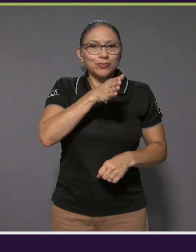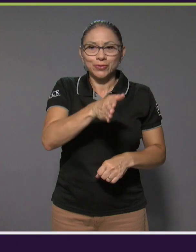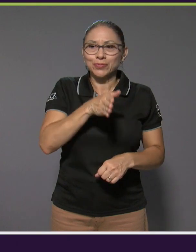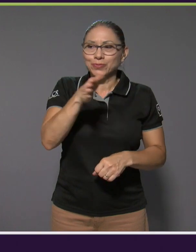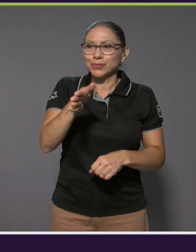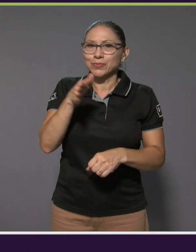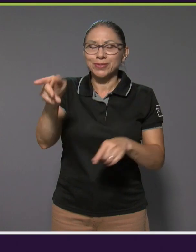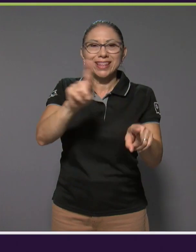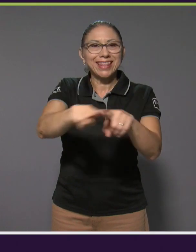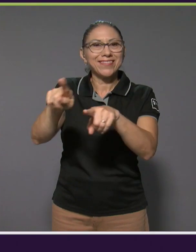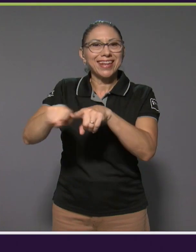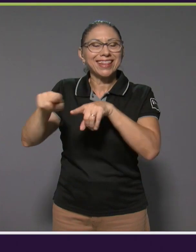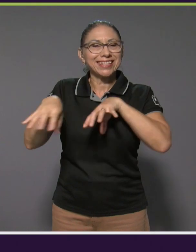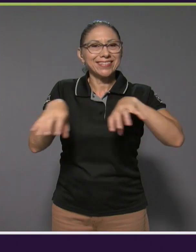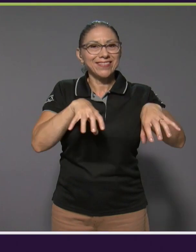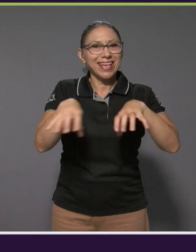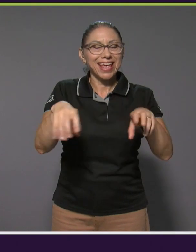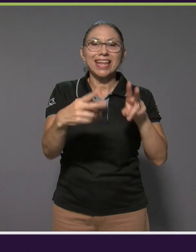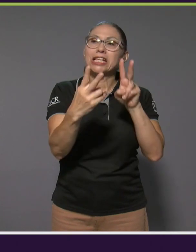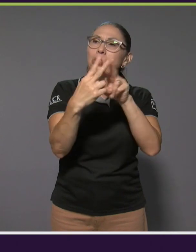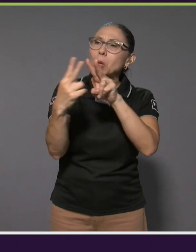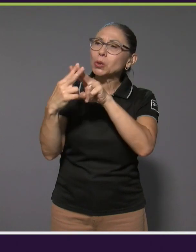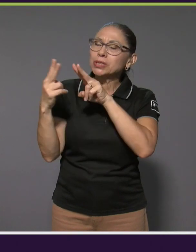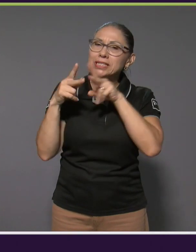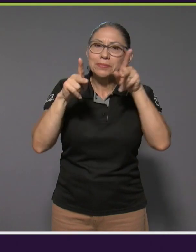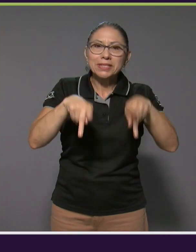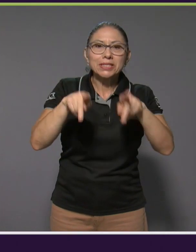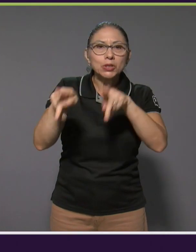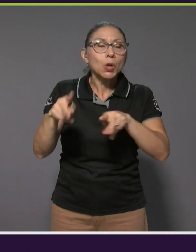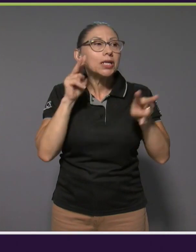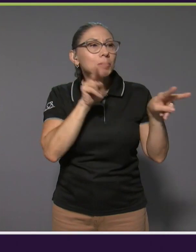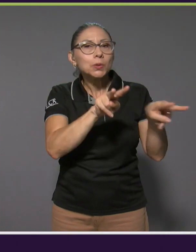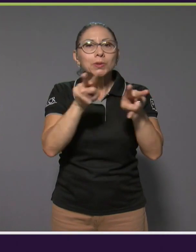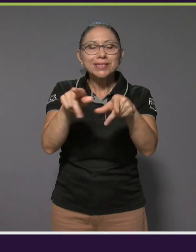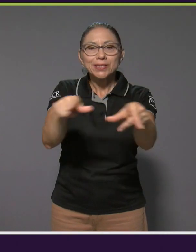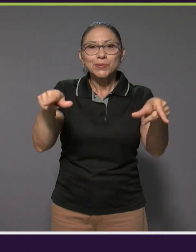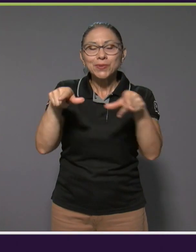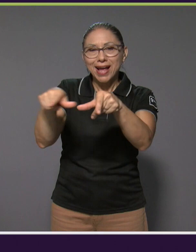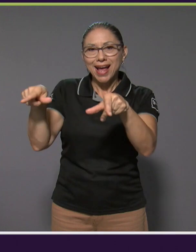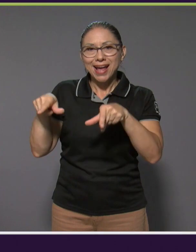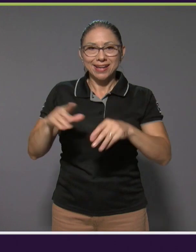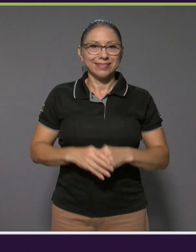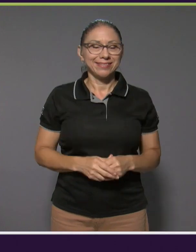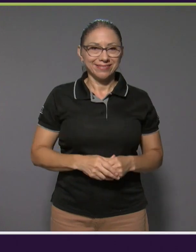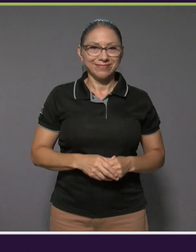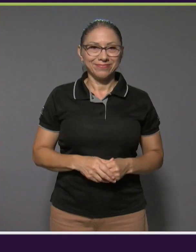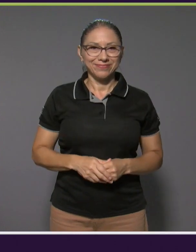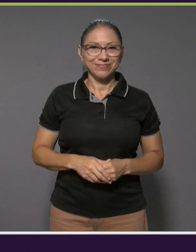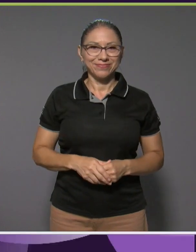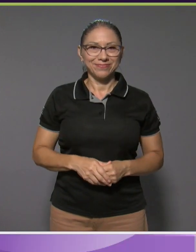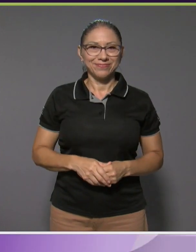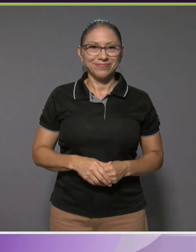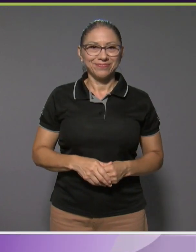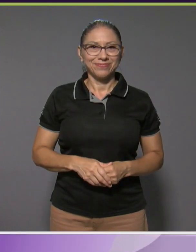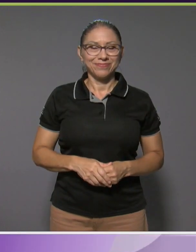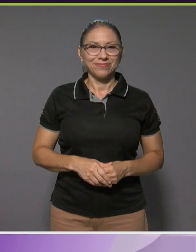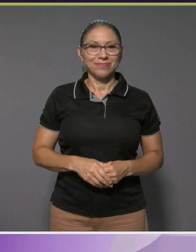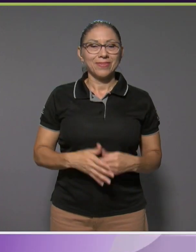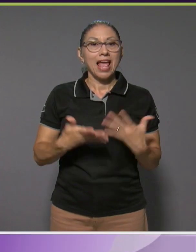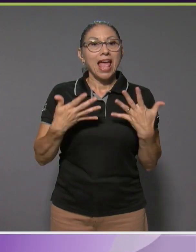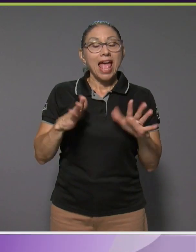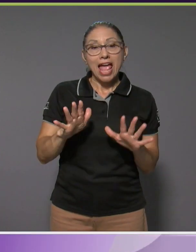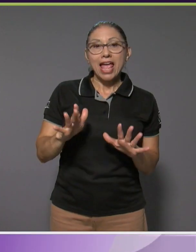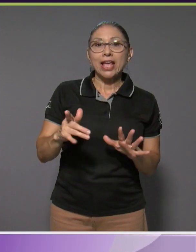este, a conocer diferentes personas, diferentes lugares. Me voy a explicar cómo es el proceso.